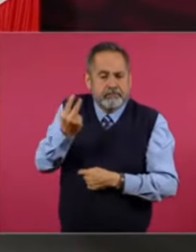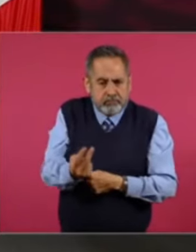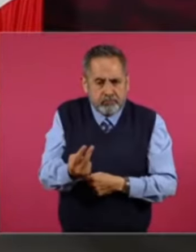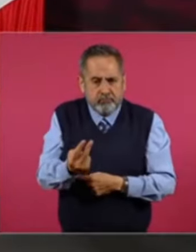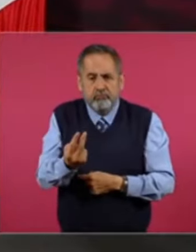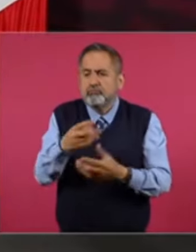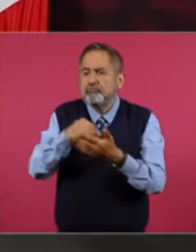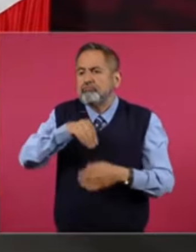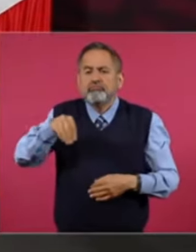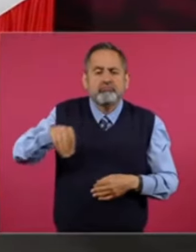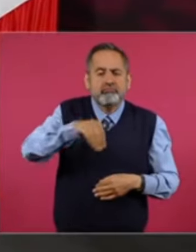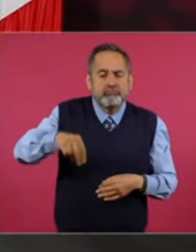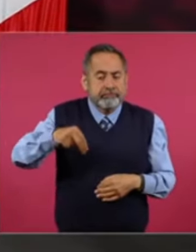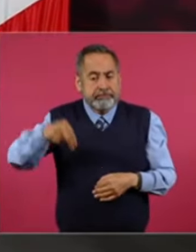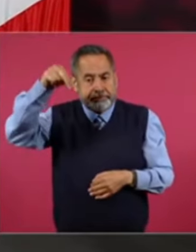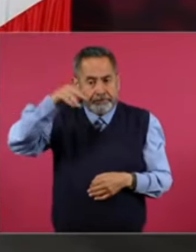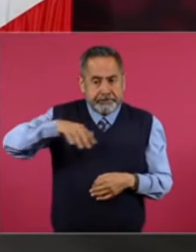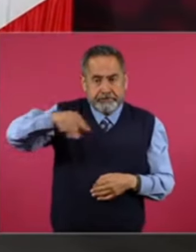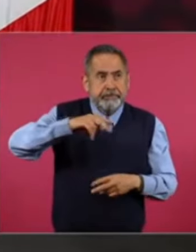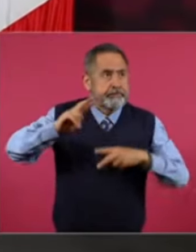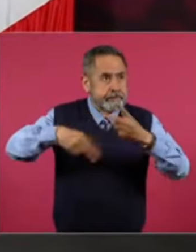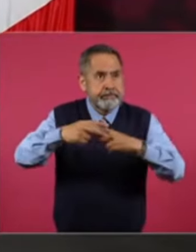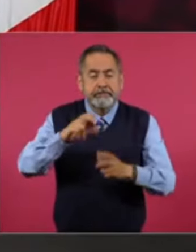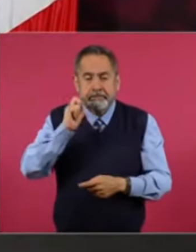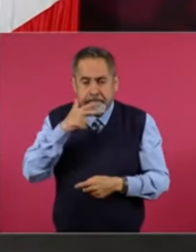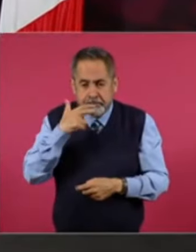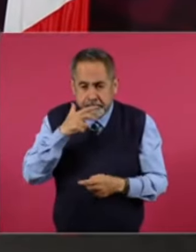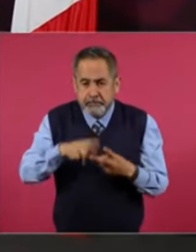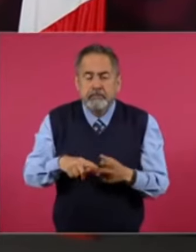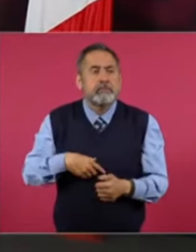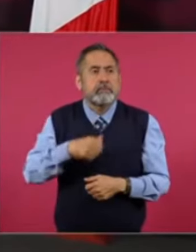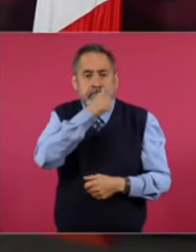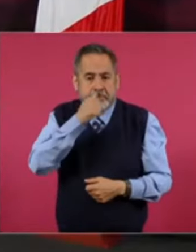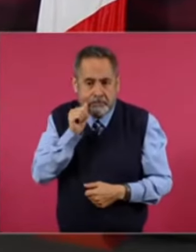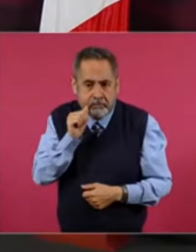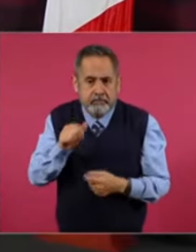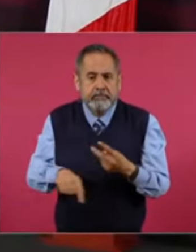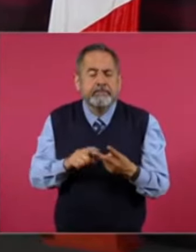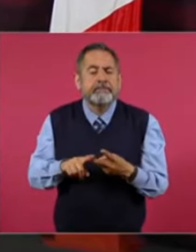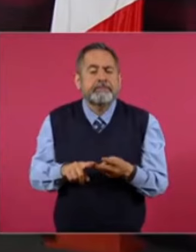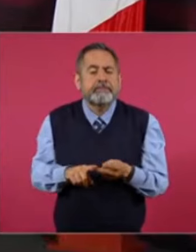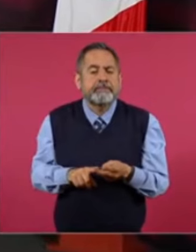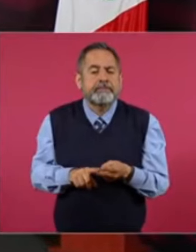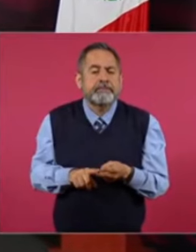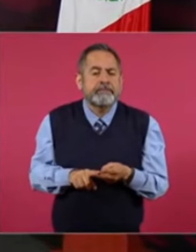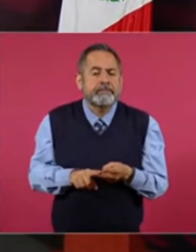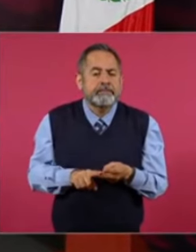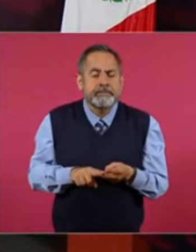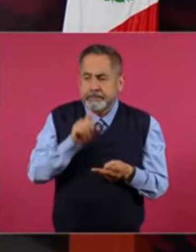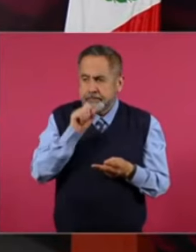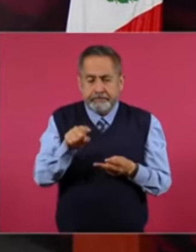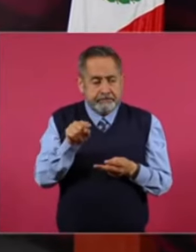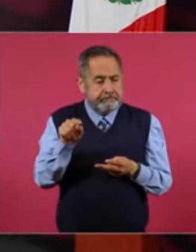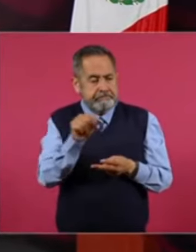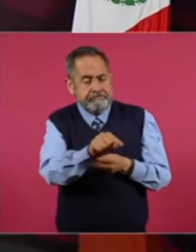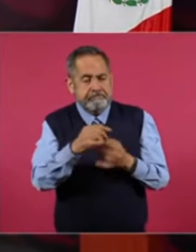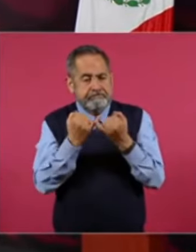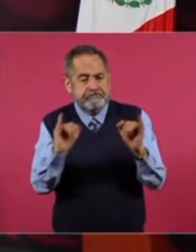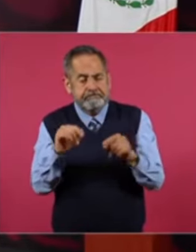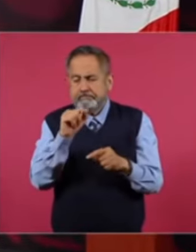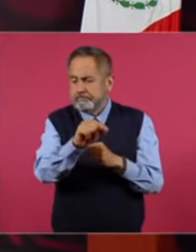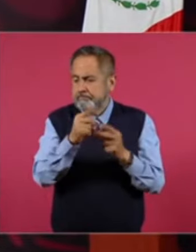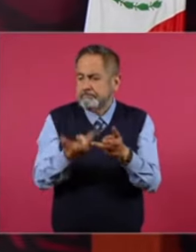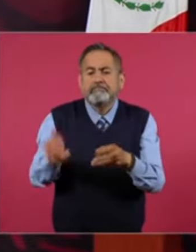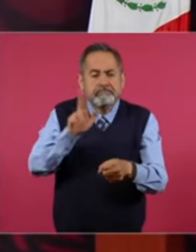gira. Por el norte. Vamos a Chihuahua. A Juárez. También. También. la inauguración. De.